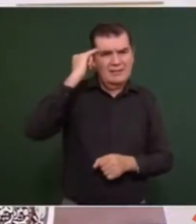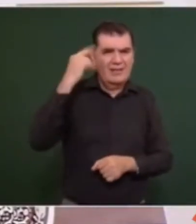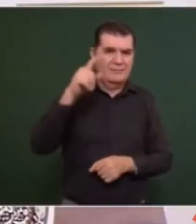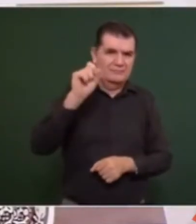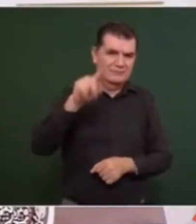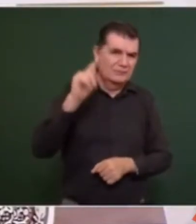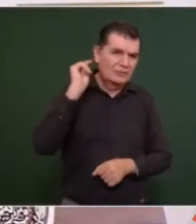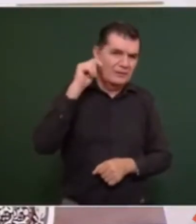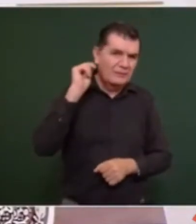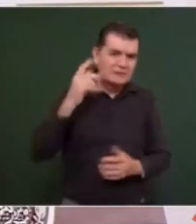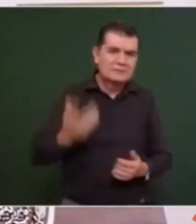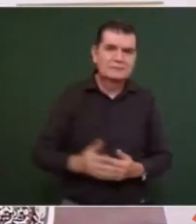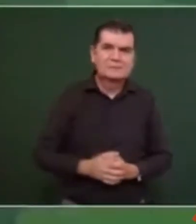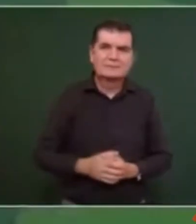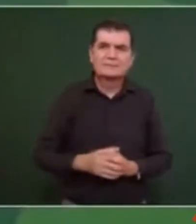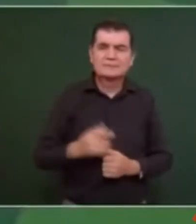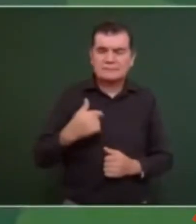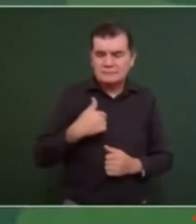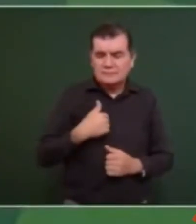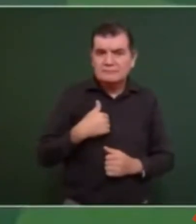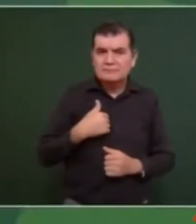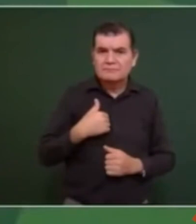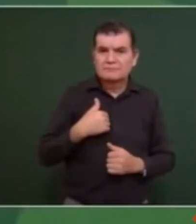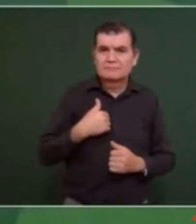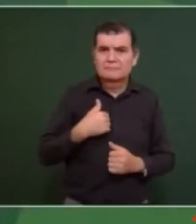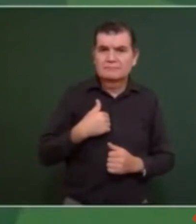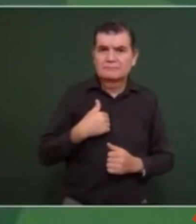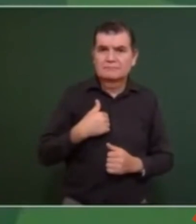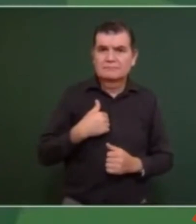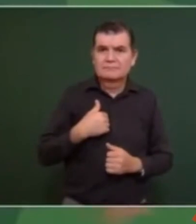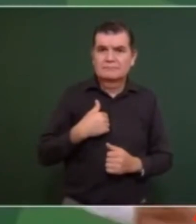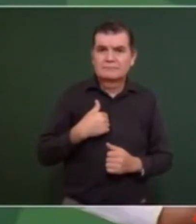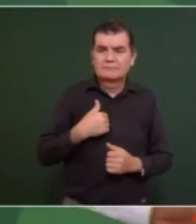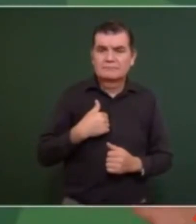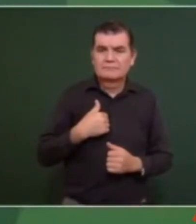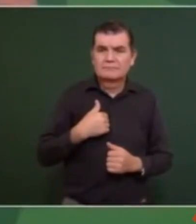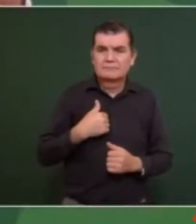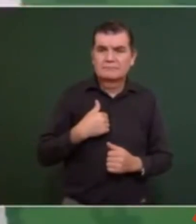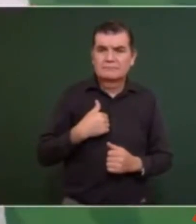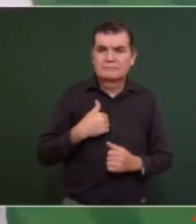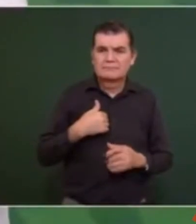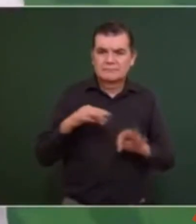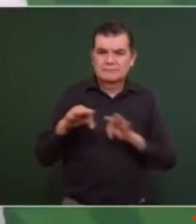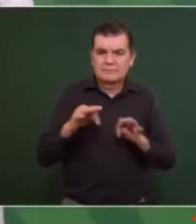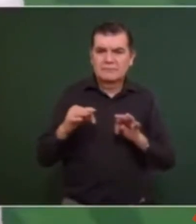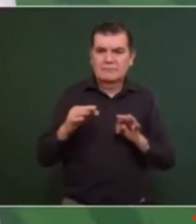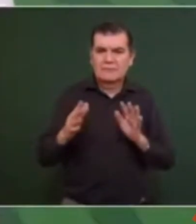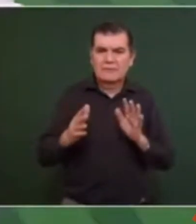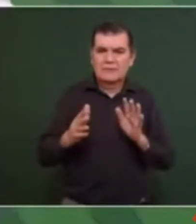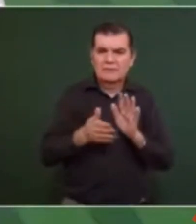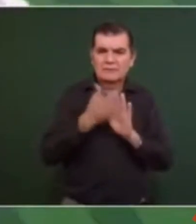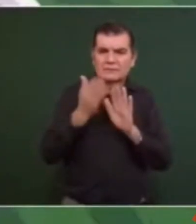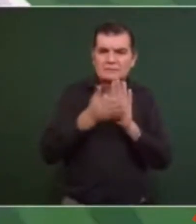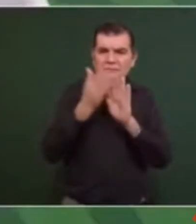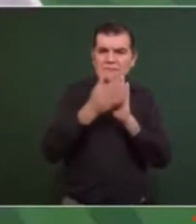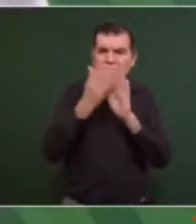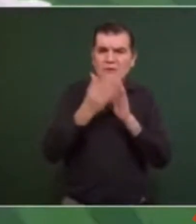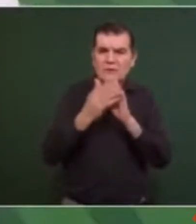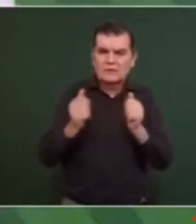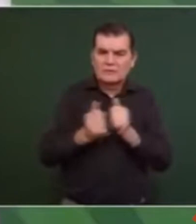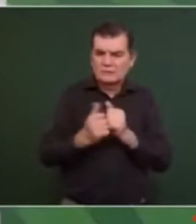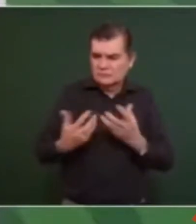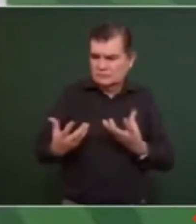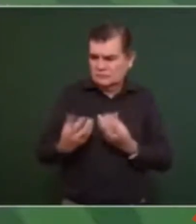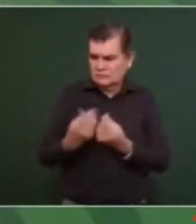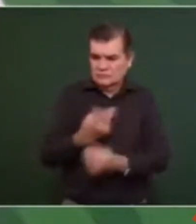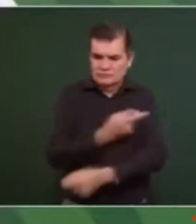me tocó construir con brigadas